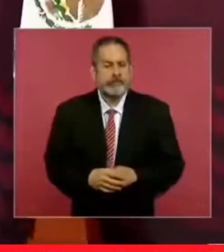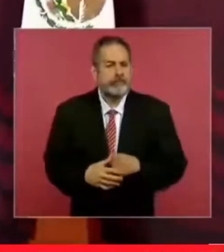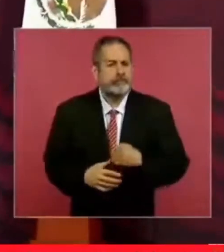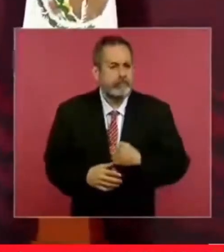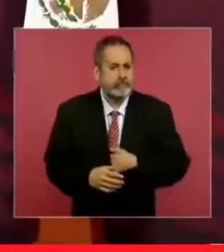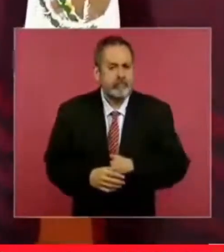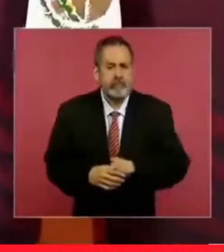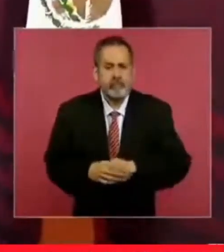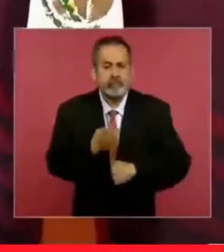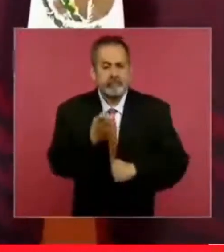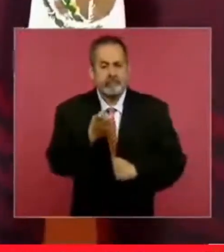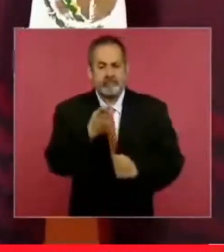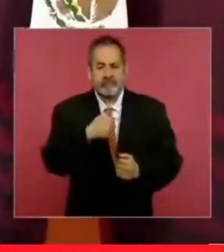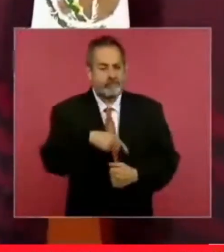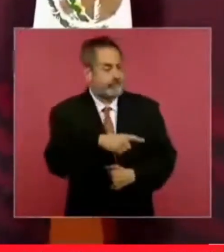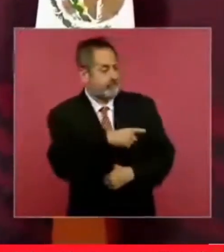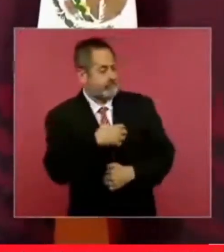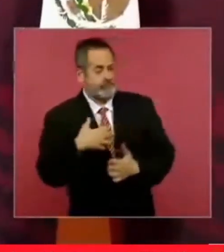por eso es el enojo